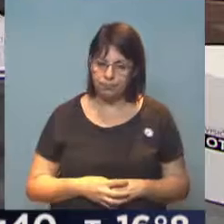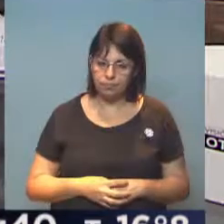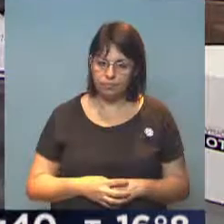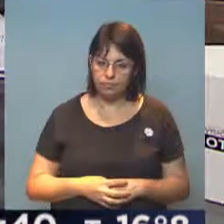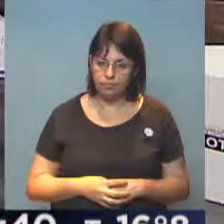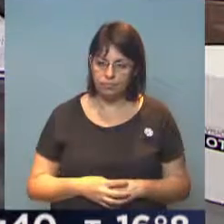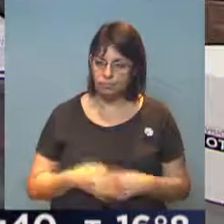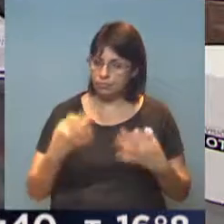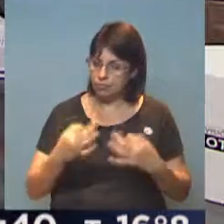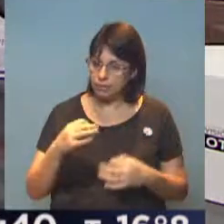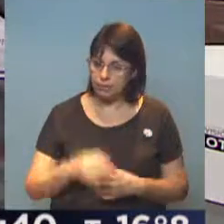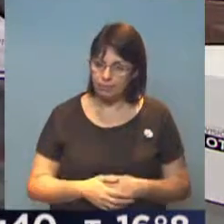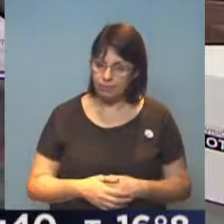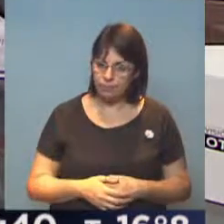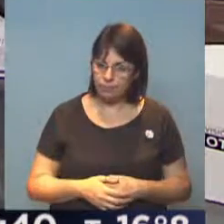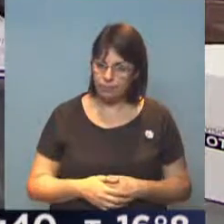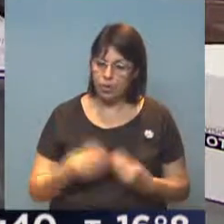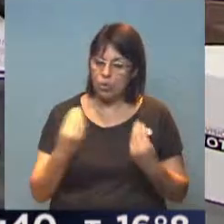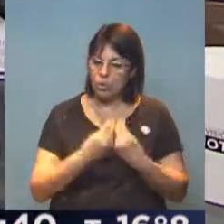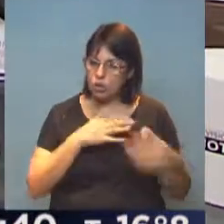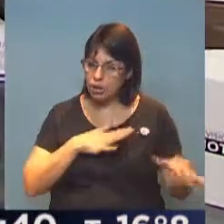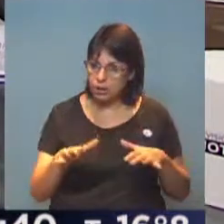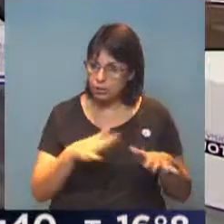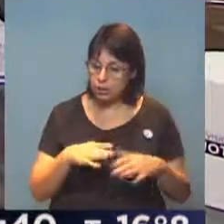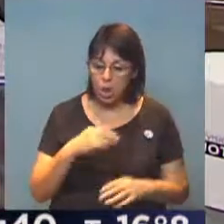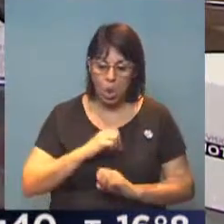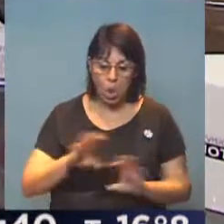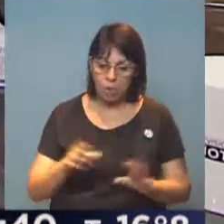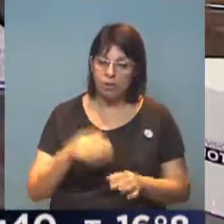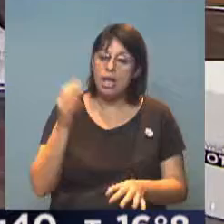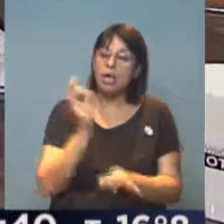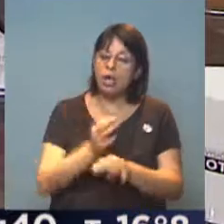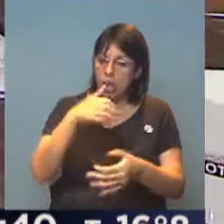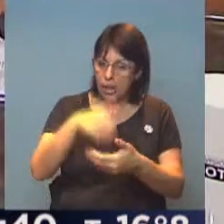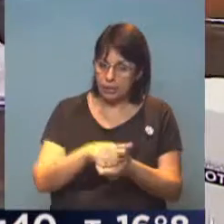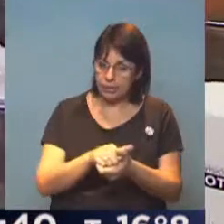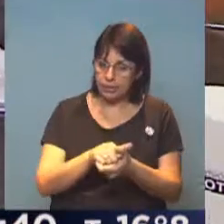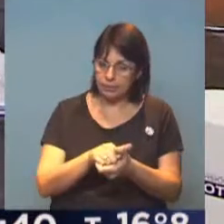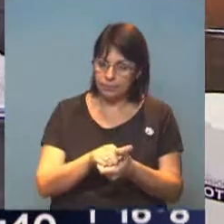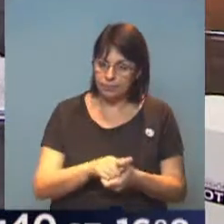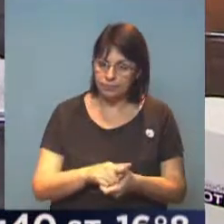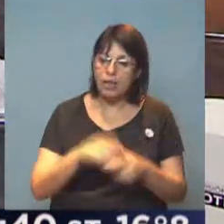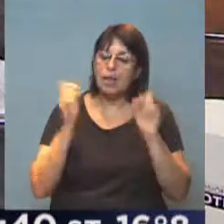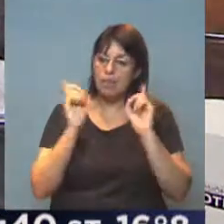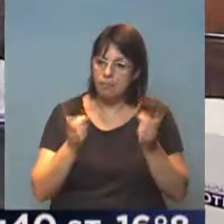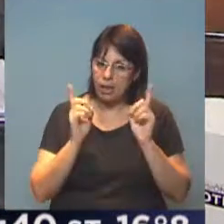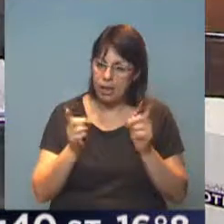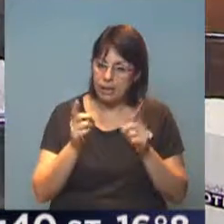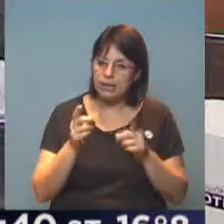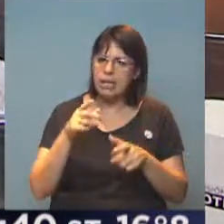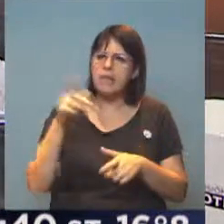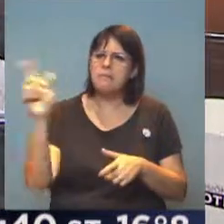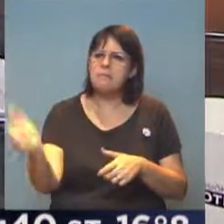Bueno, ante diversos hechos, por cierto, lamentables en colegios donde maestras terminan siendo